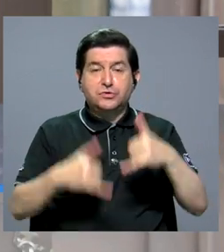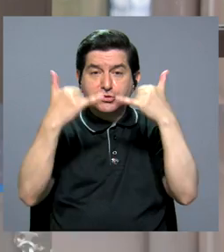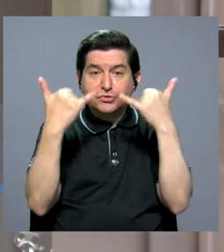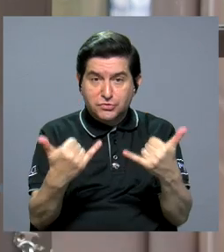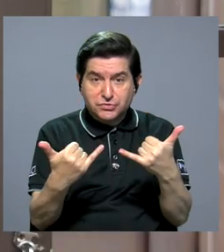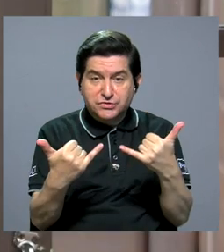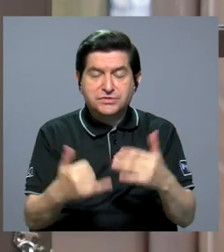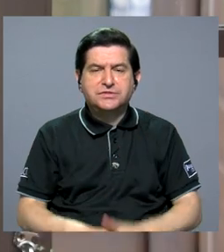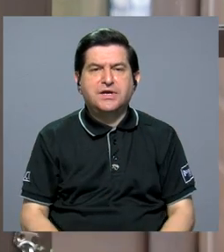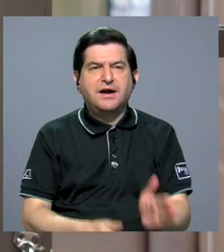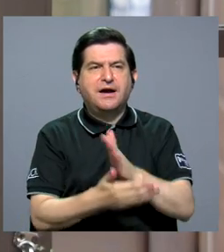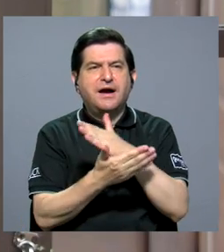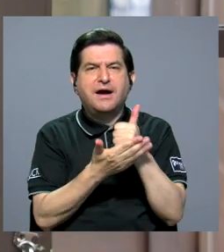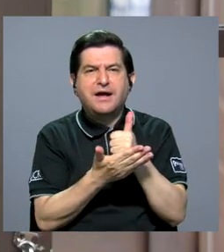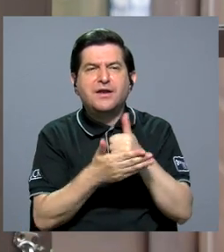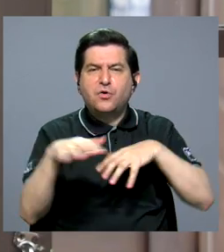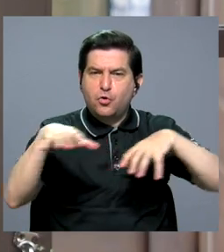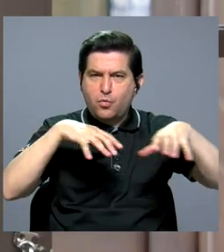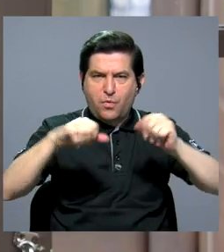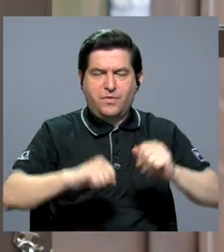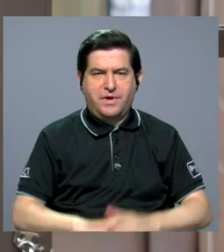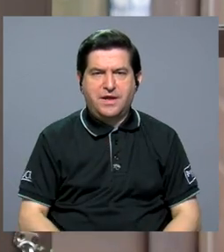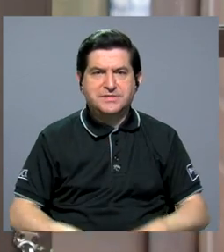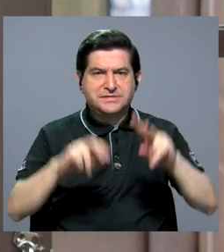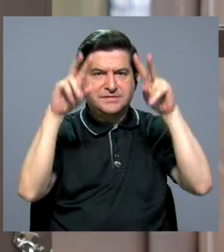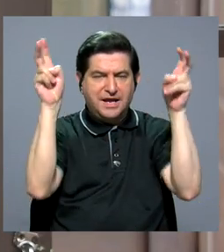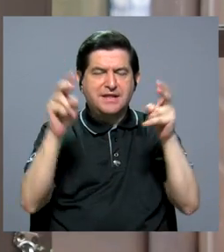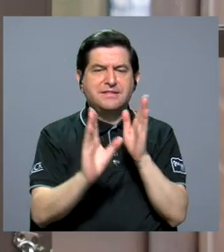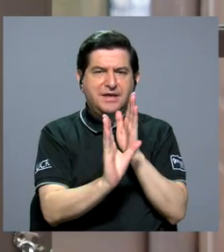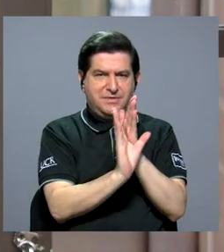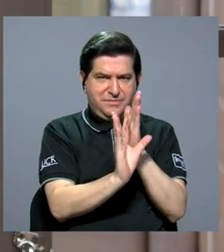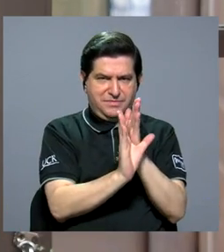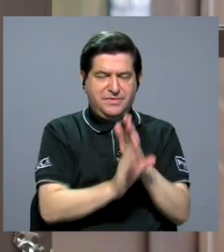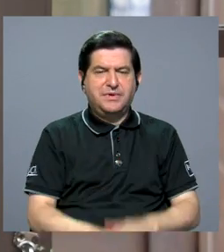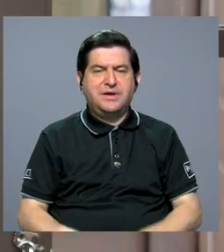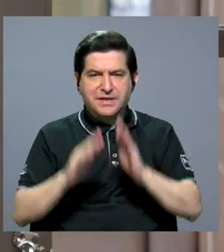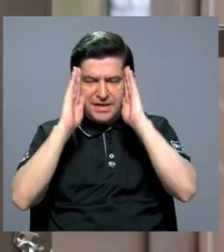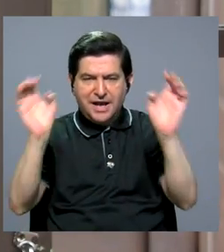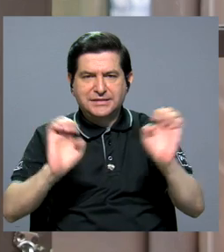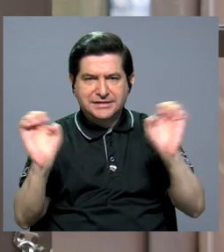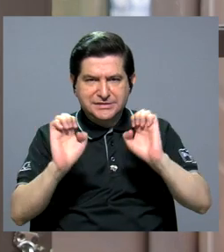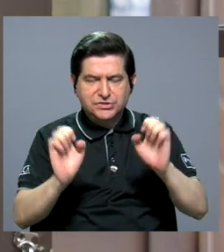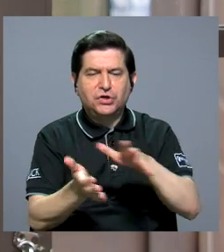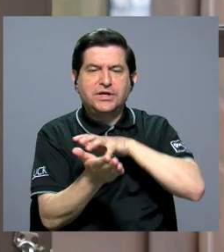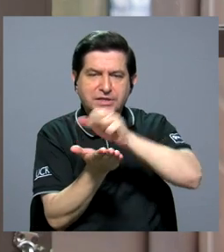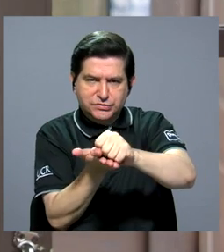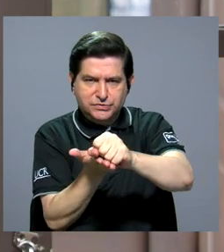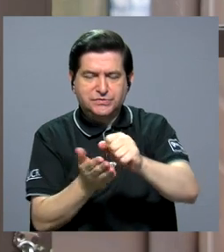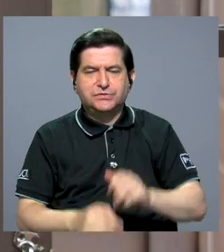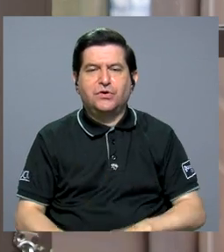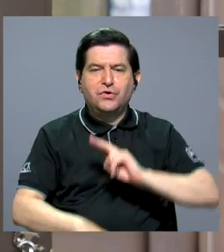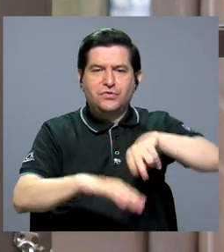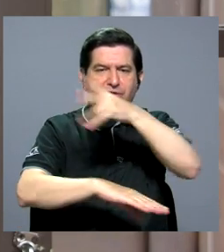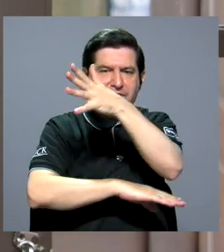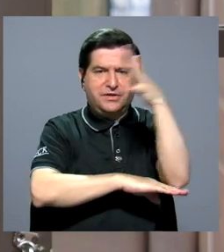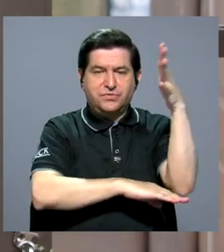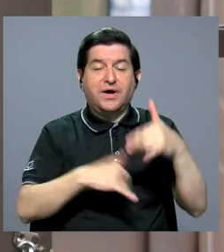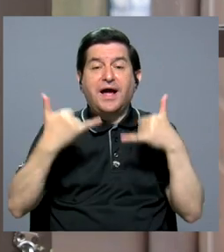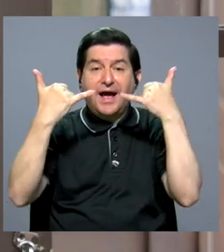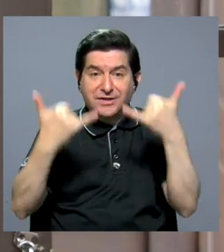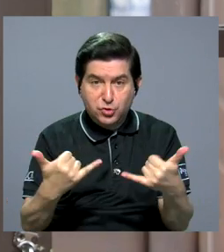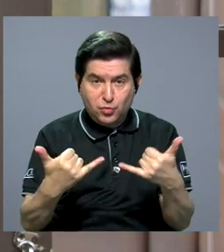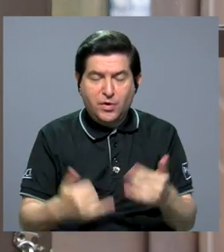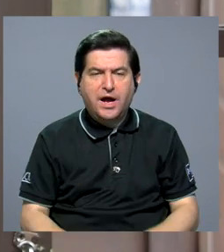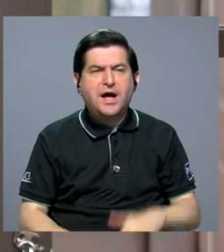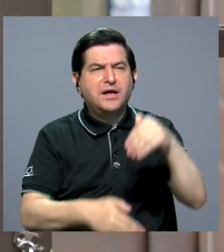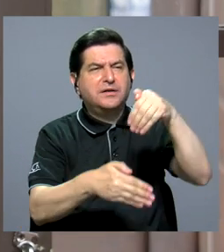acciones en el tema de la psicología y abstención de emergencias y desastres. Actualmente se